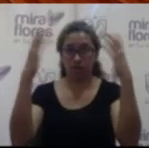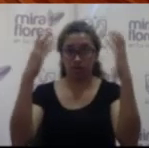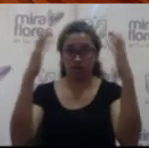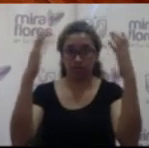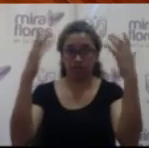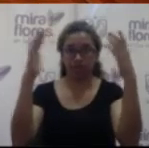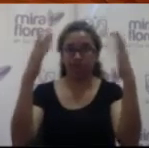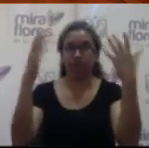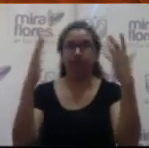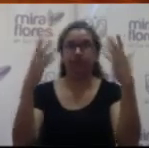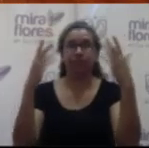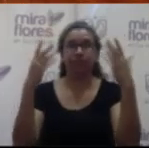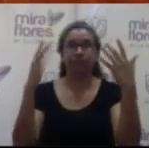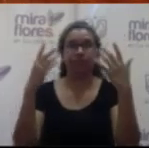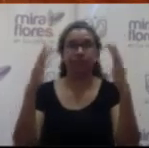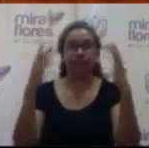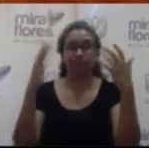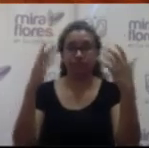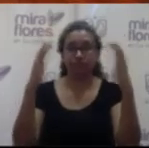consejo, por favor.